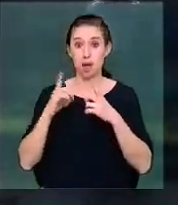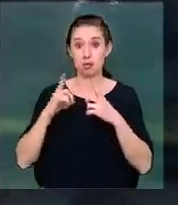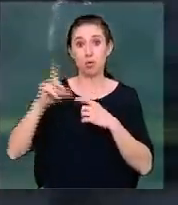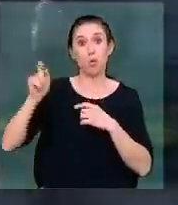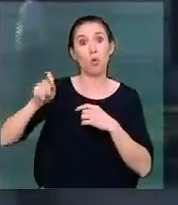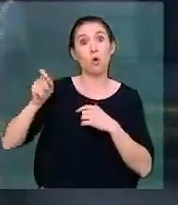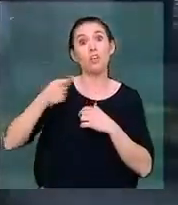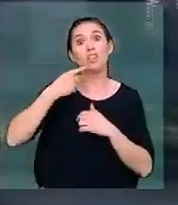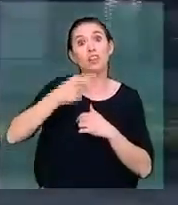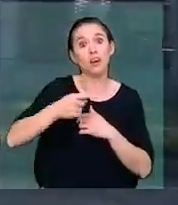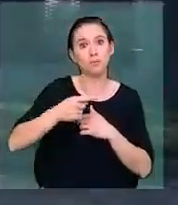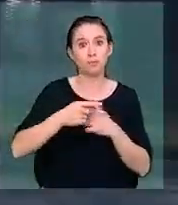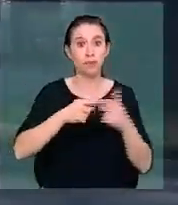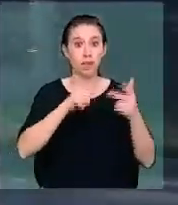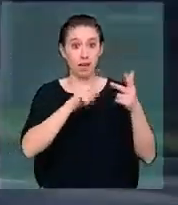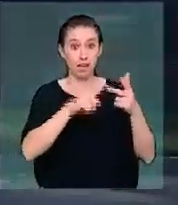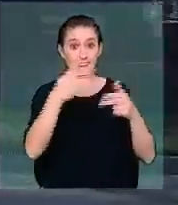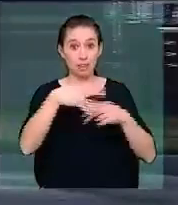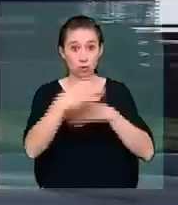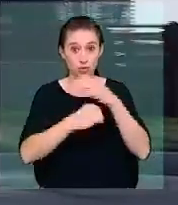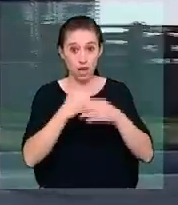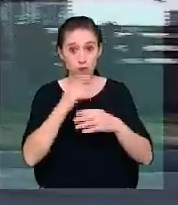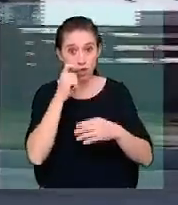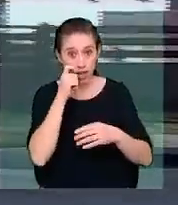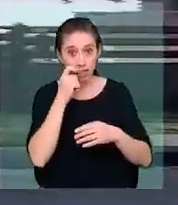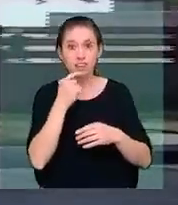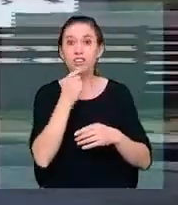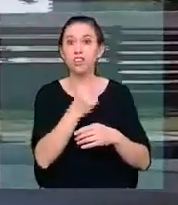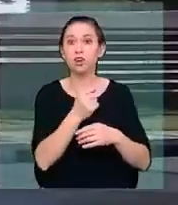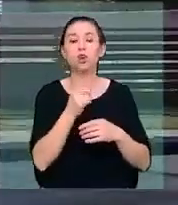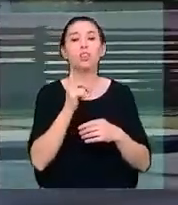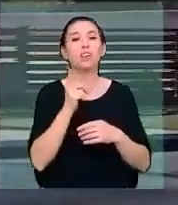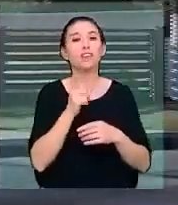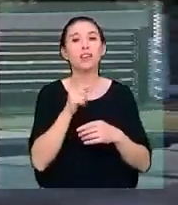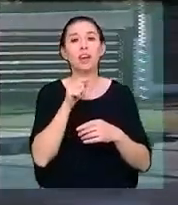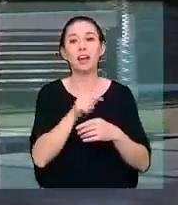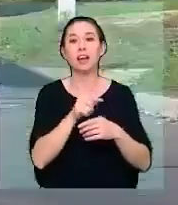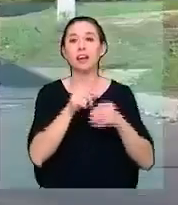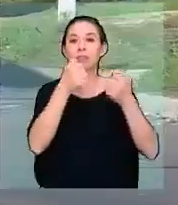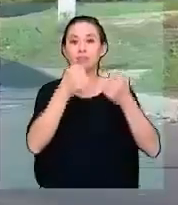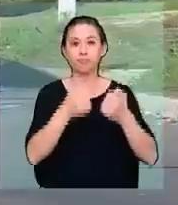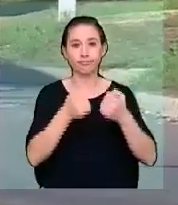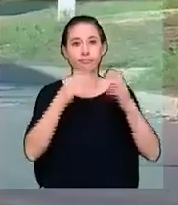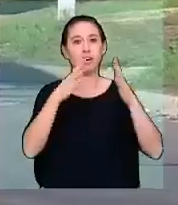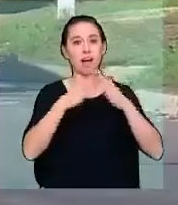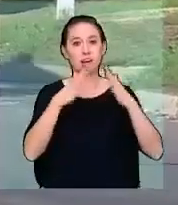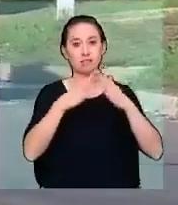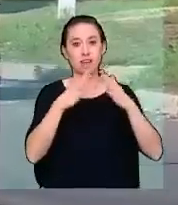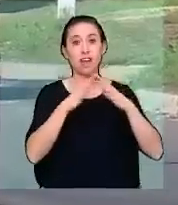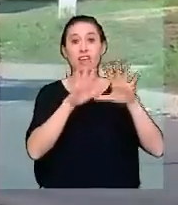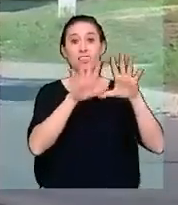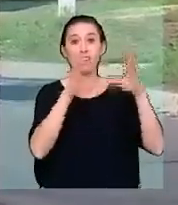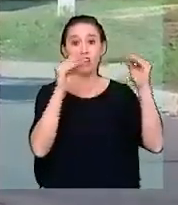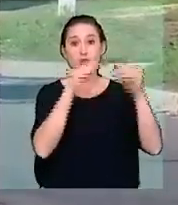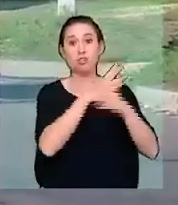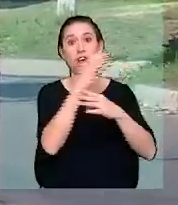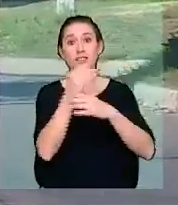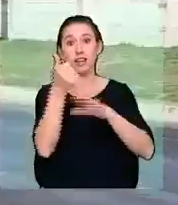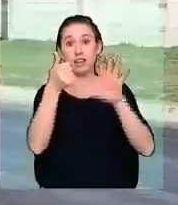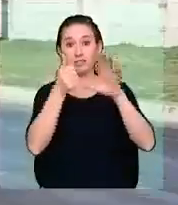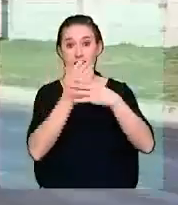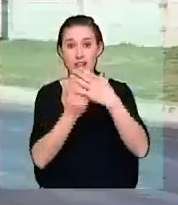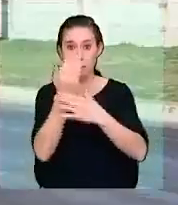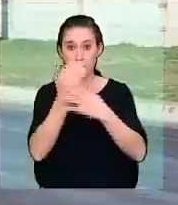definitiva. En tanto, al de 14 años se le impuso como medida cautelar el arresto domiciliario entre las 10 de la noche y las 6 de la